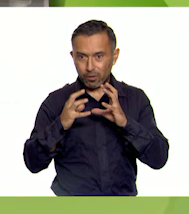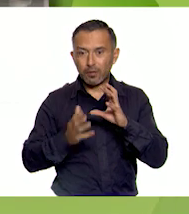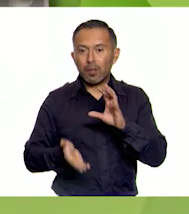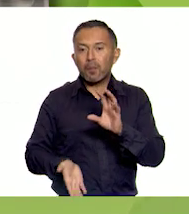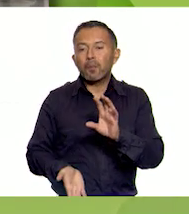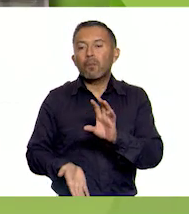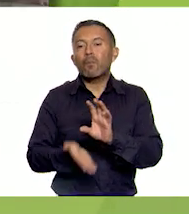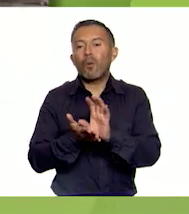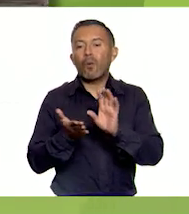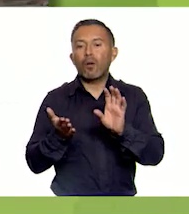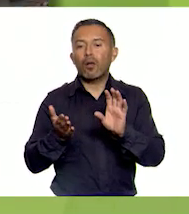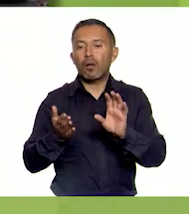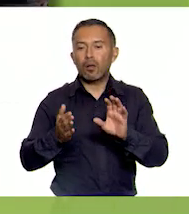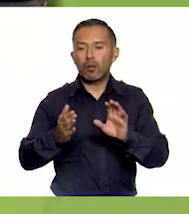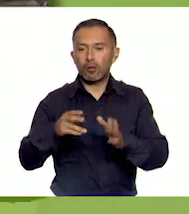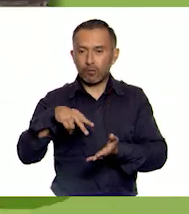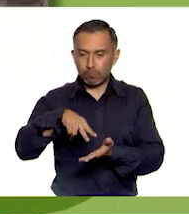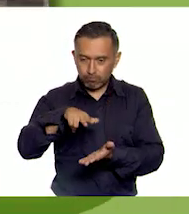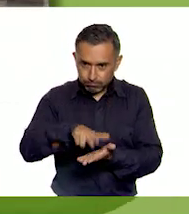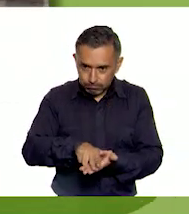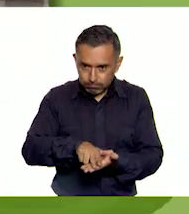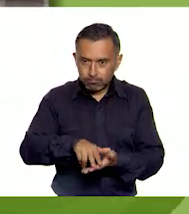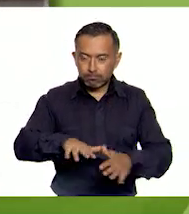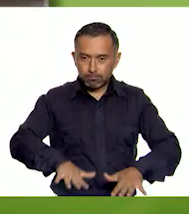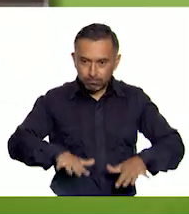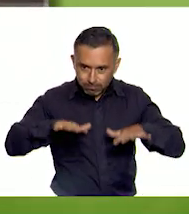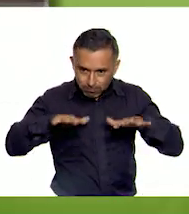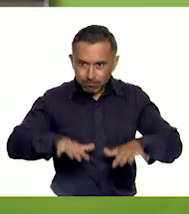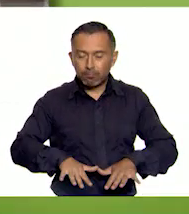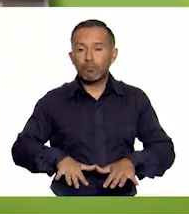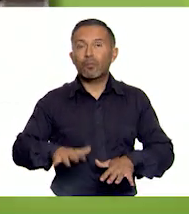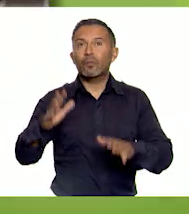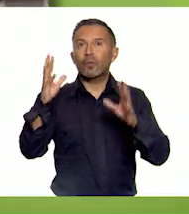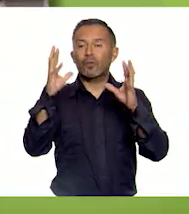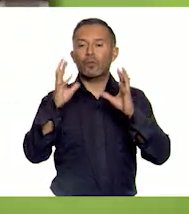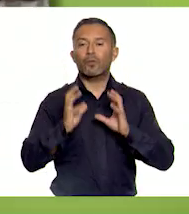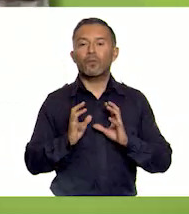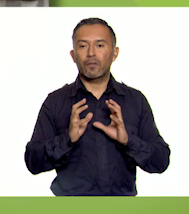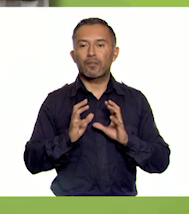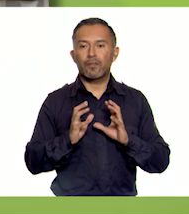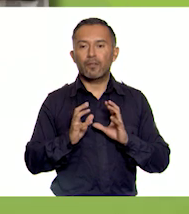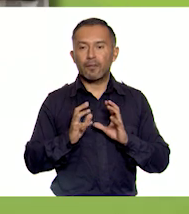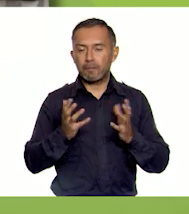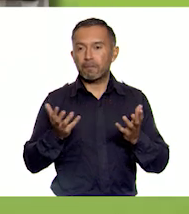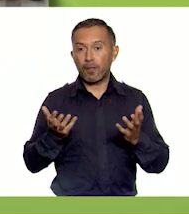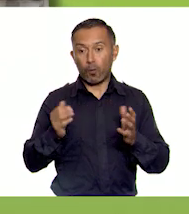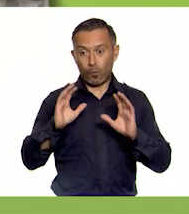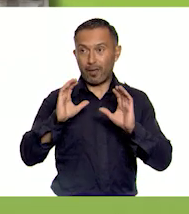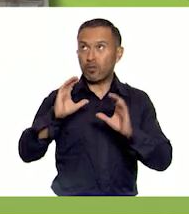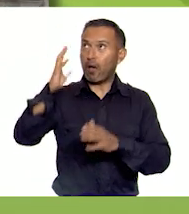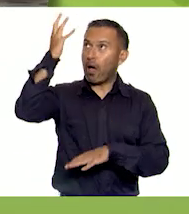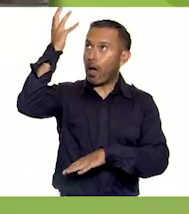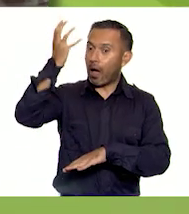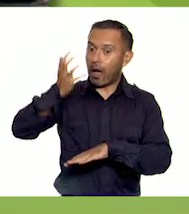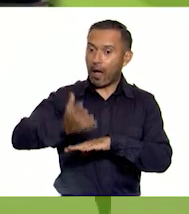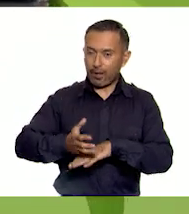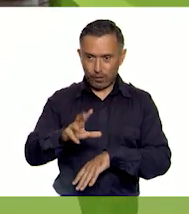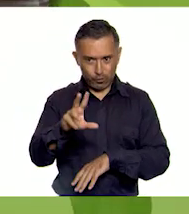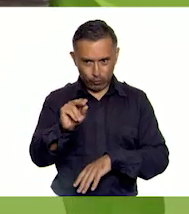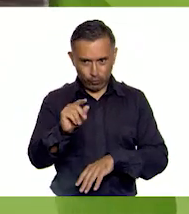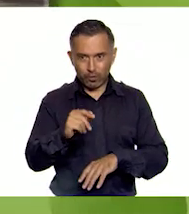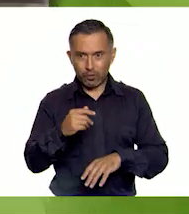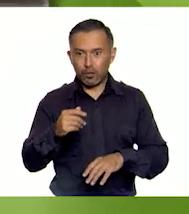burpee. Golpeo, burpee y me levanto, intentando que no se caiga. Dale,